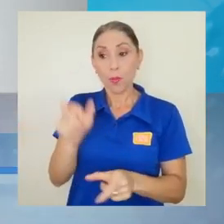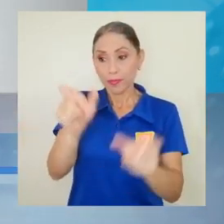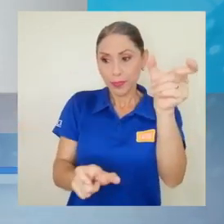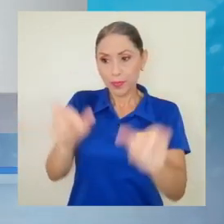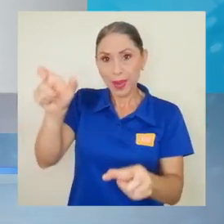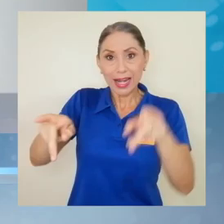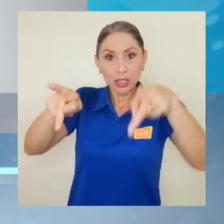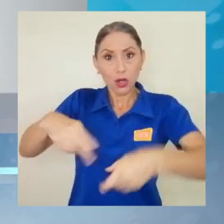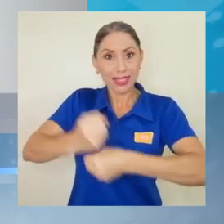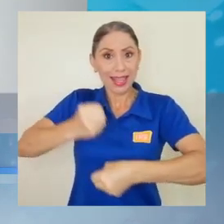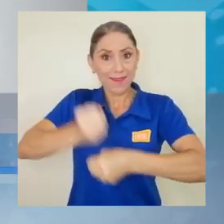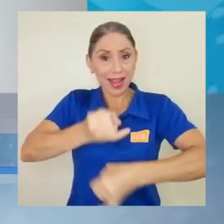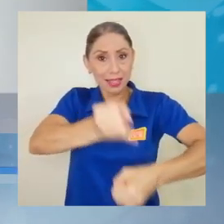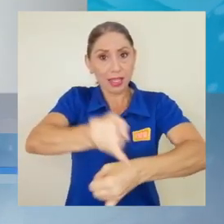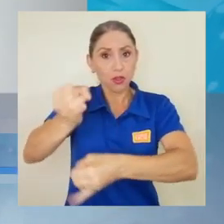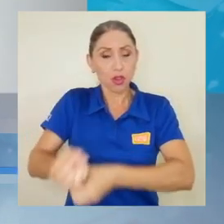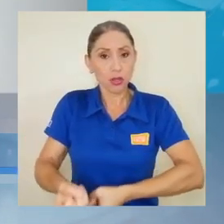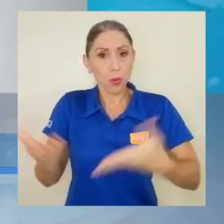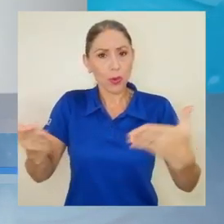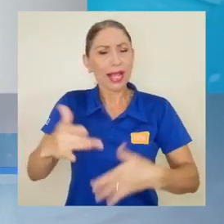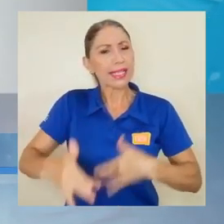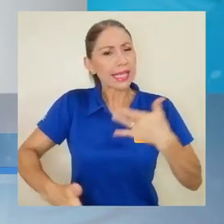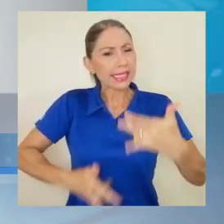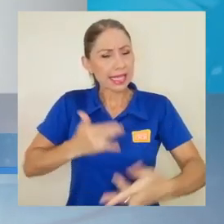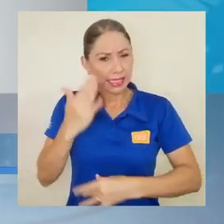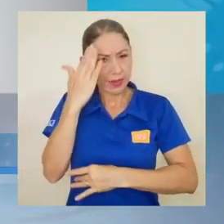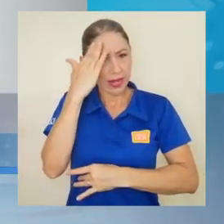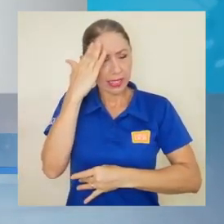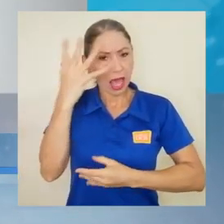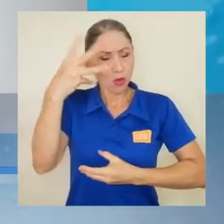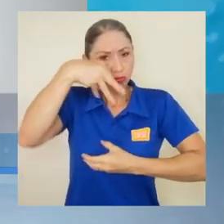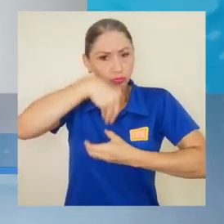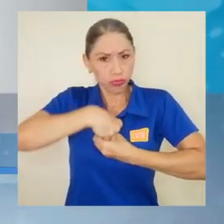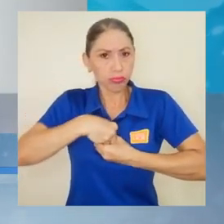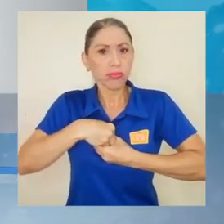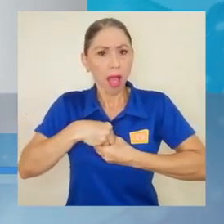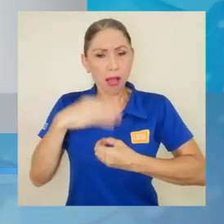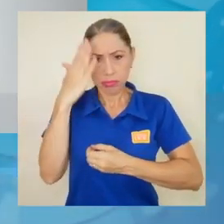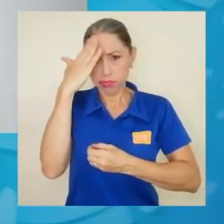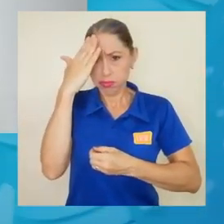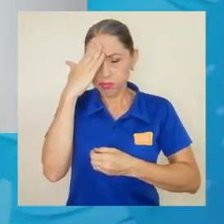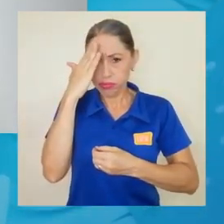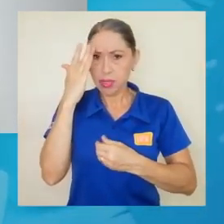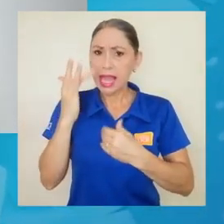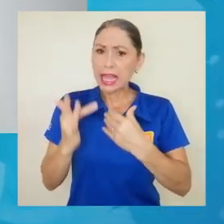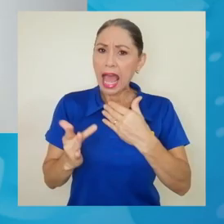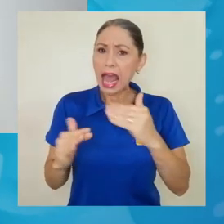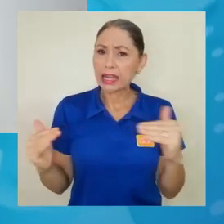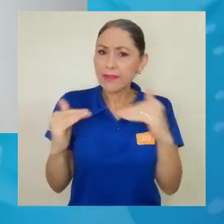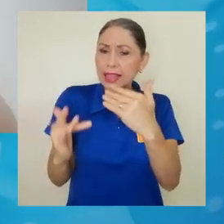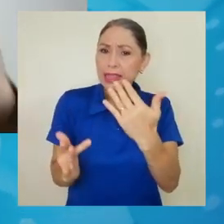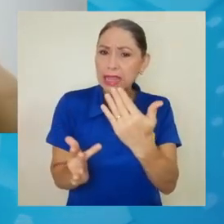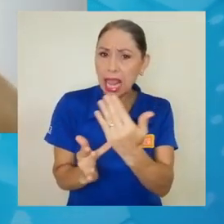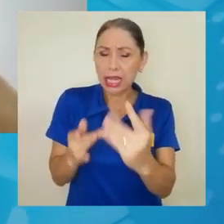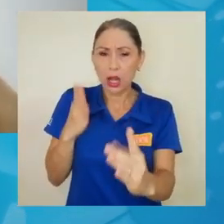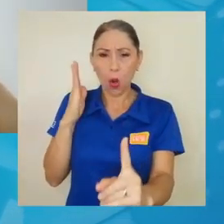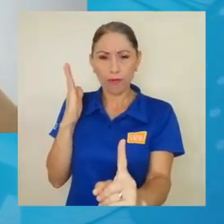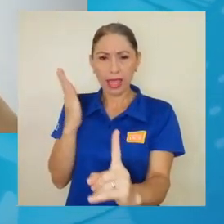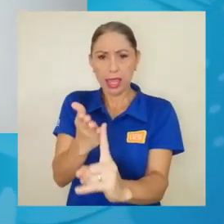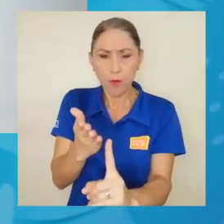sensibilizado, formado, ya sea a nivel técnico, operativo, profesional,